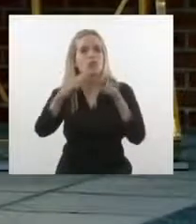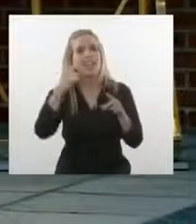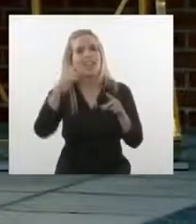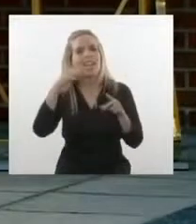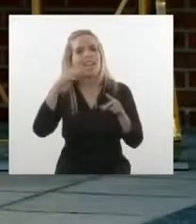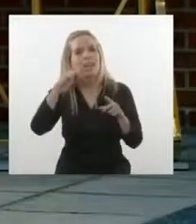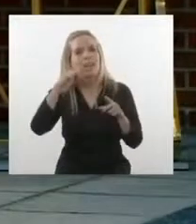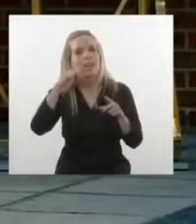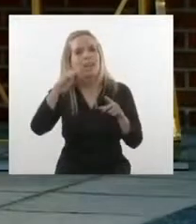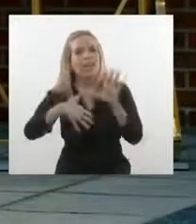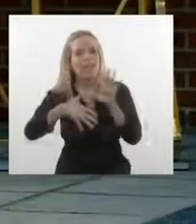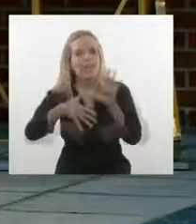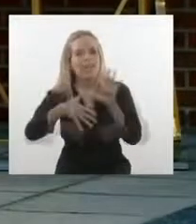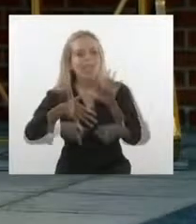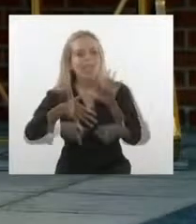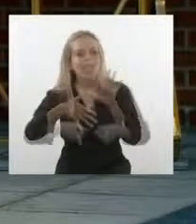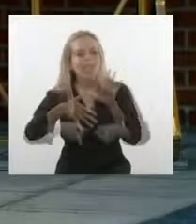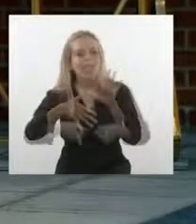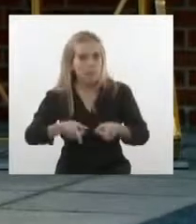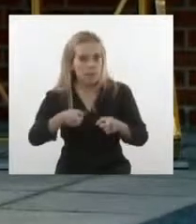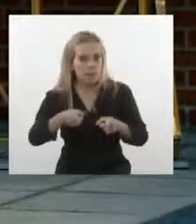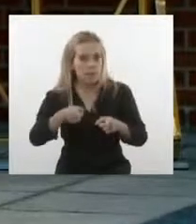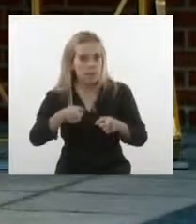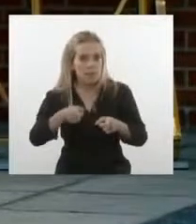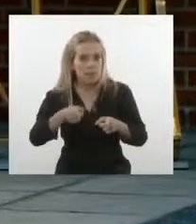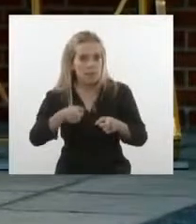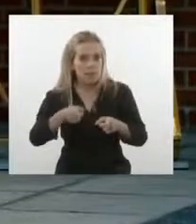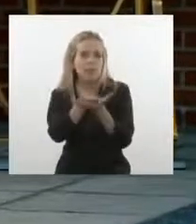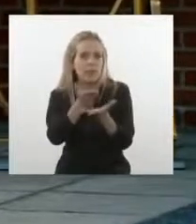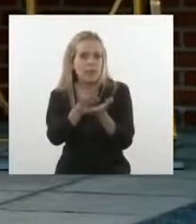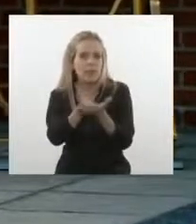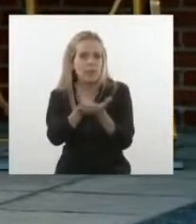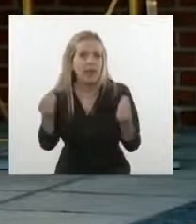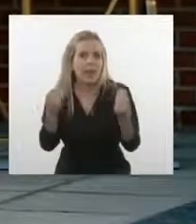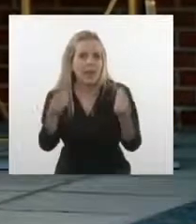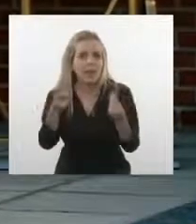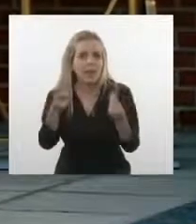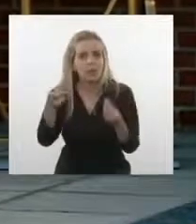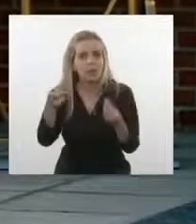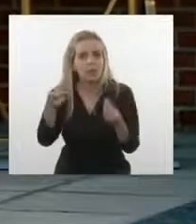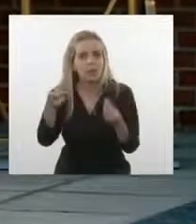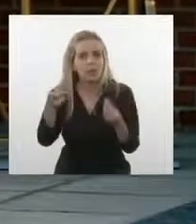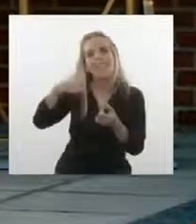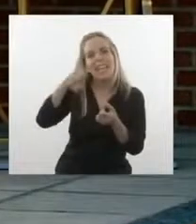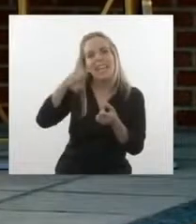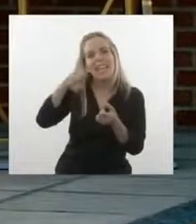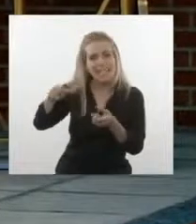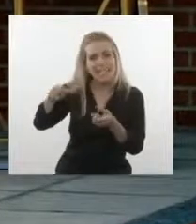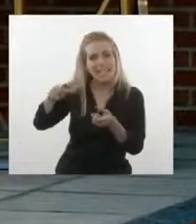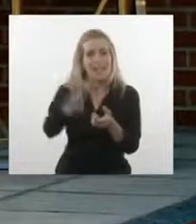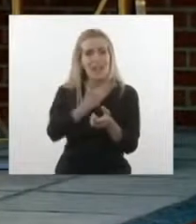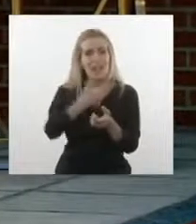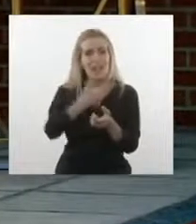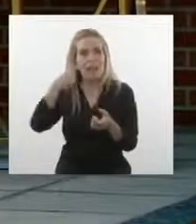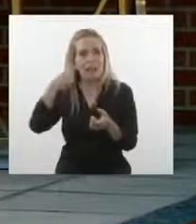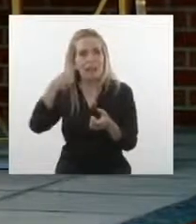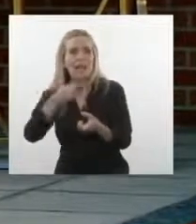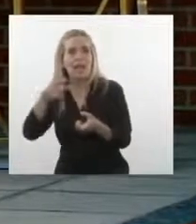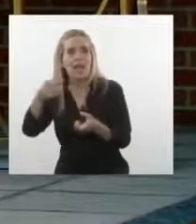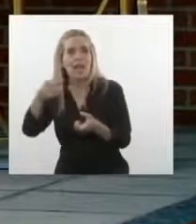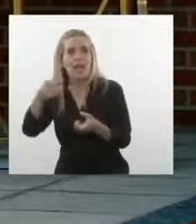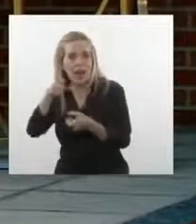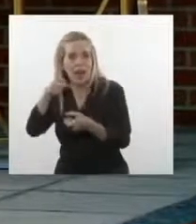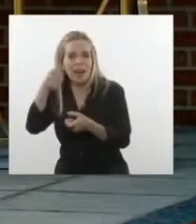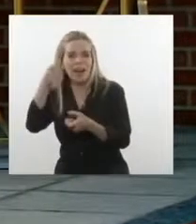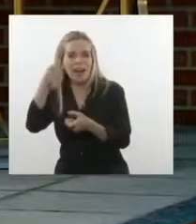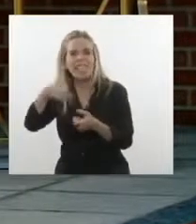reclamo de suspender la aplicación de esas sobretasas a los países que se excedieron en el cupo crediticio,